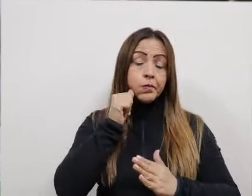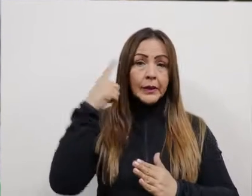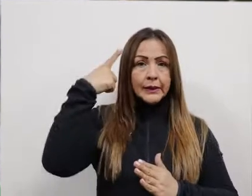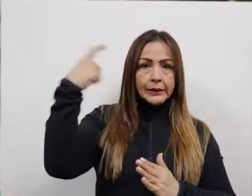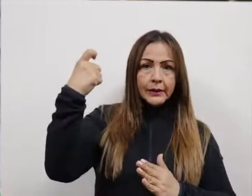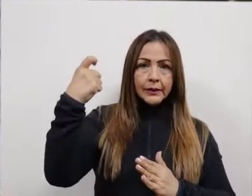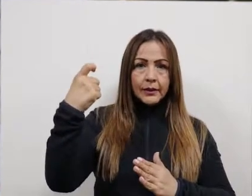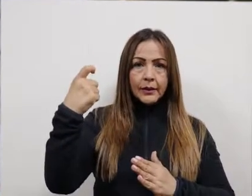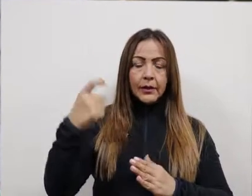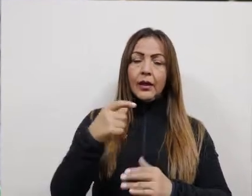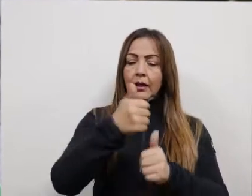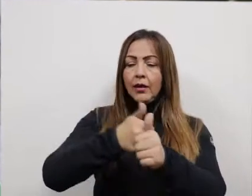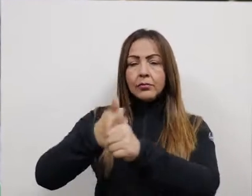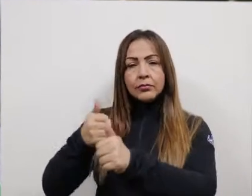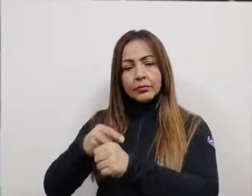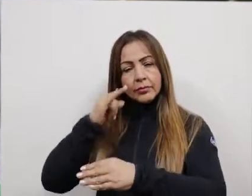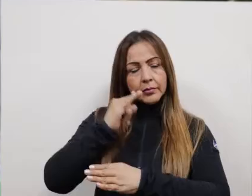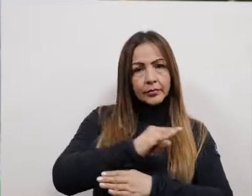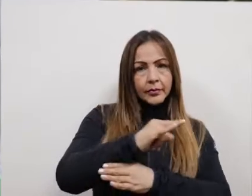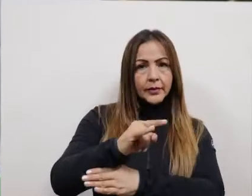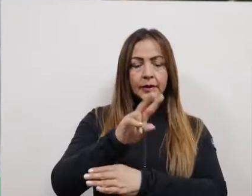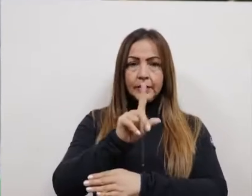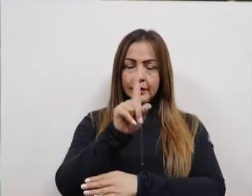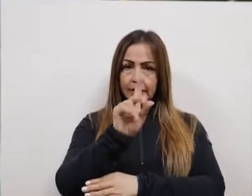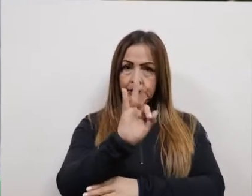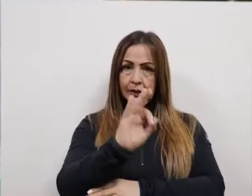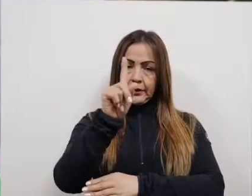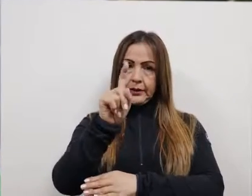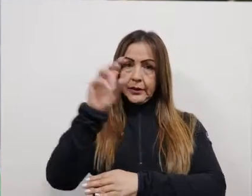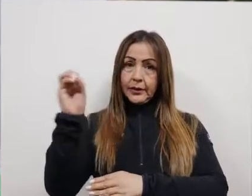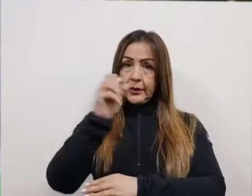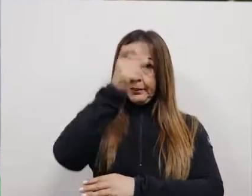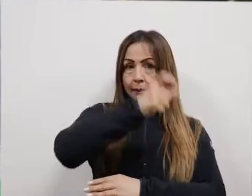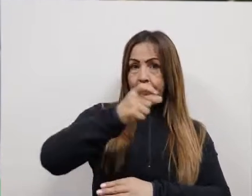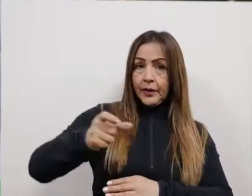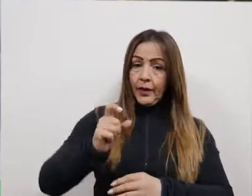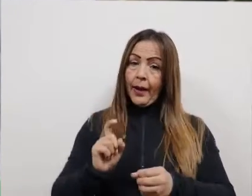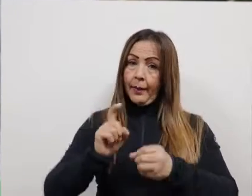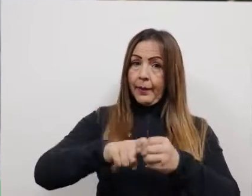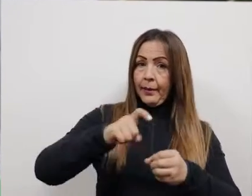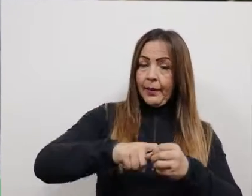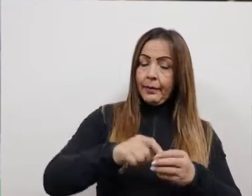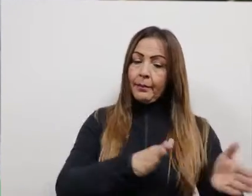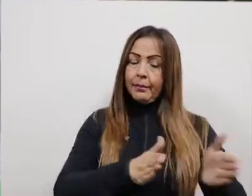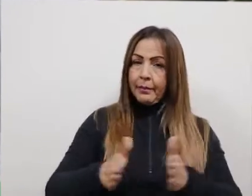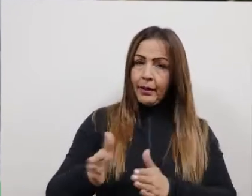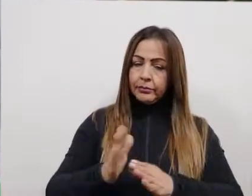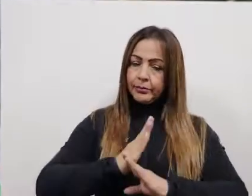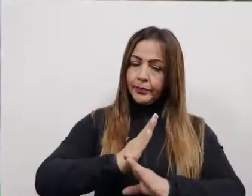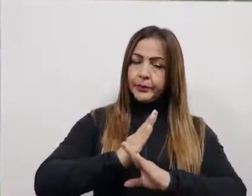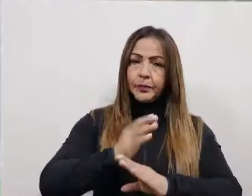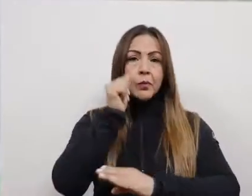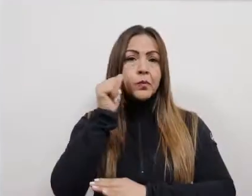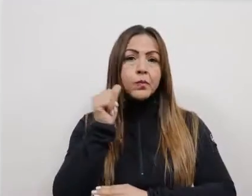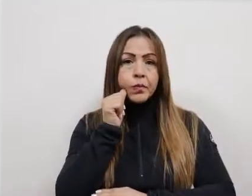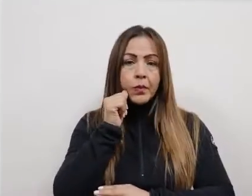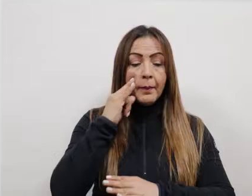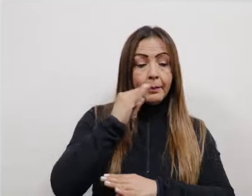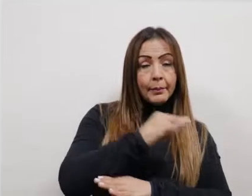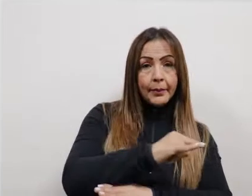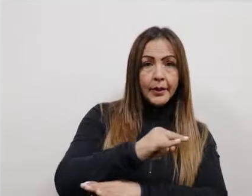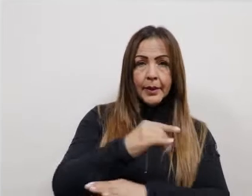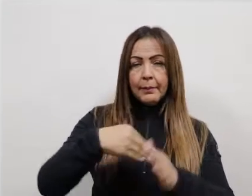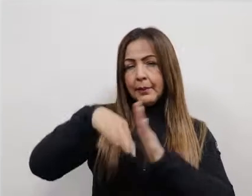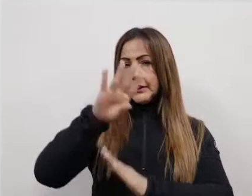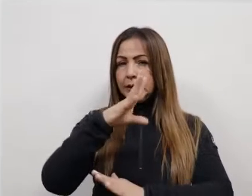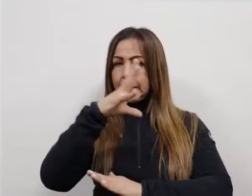realizando remisión y gestión de casos. 360 seguimientos a usuarios no adherentes al programa de planificación familiar. En acciones de vigilancia